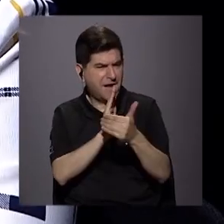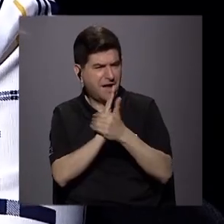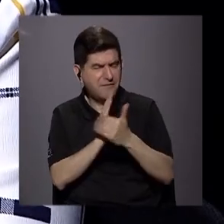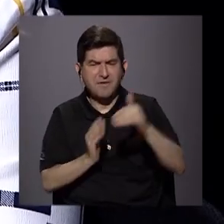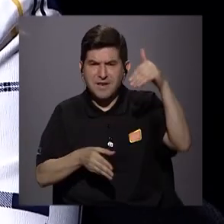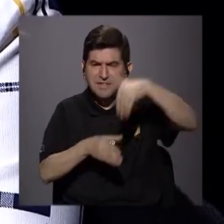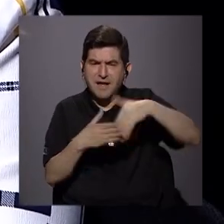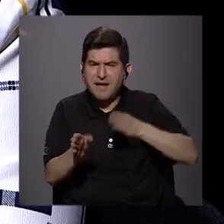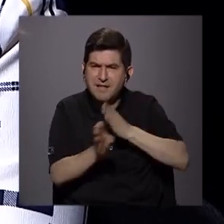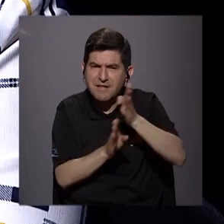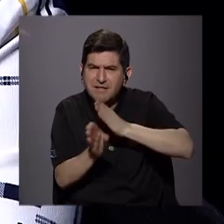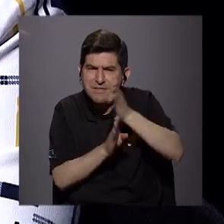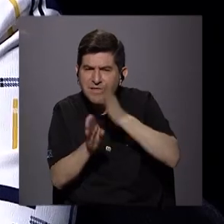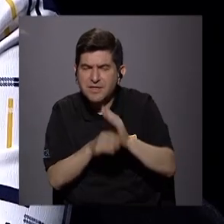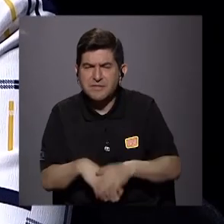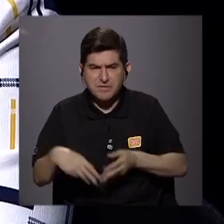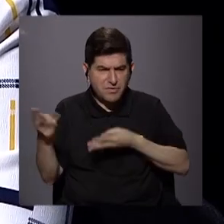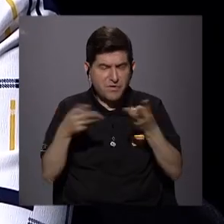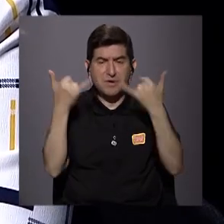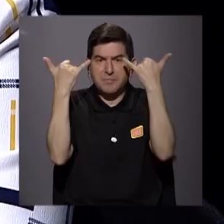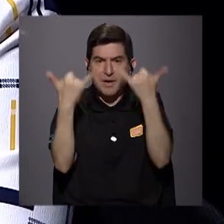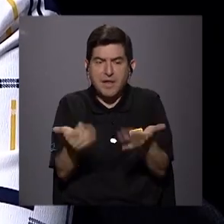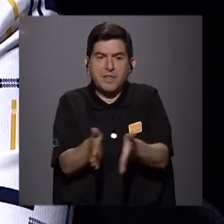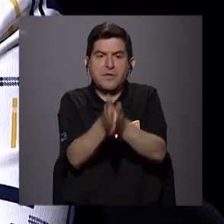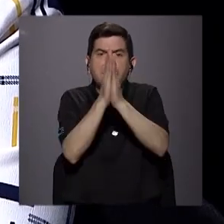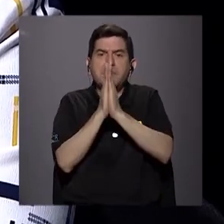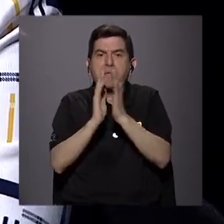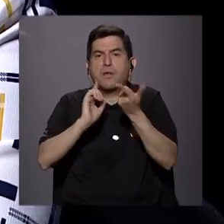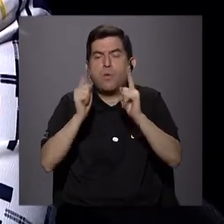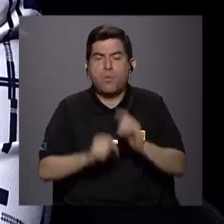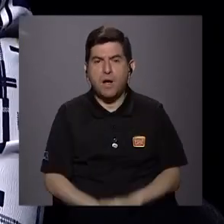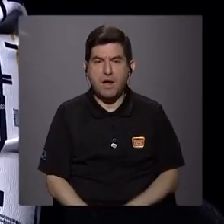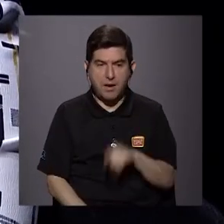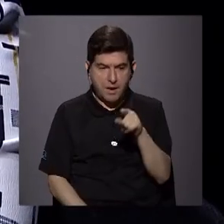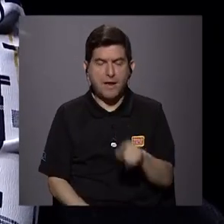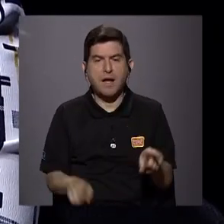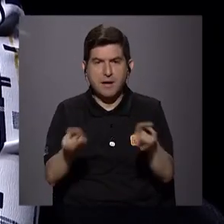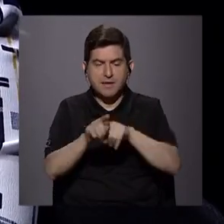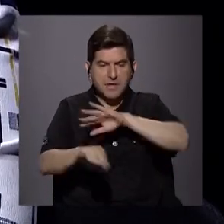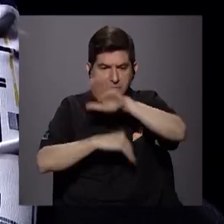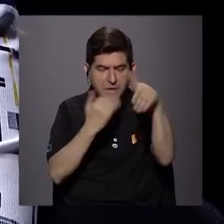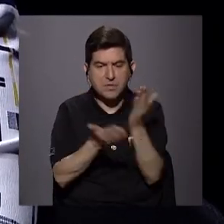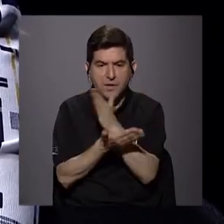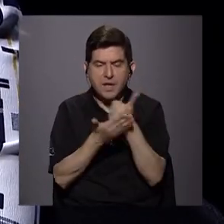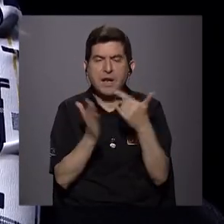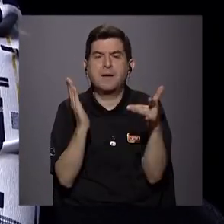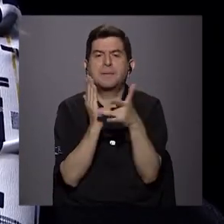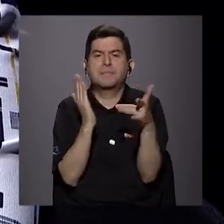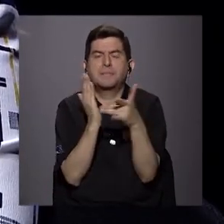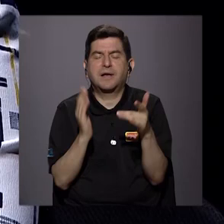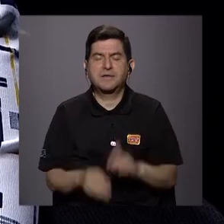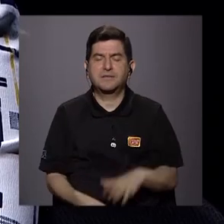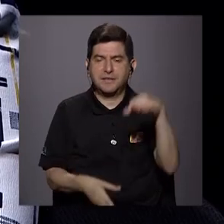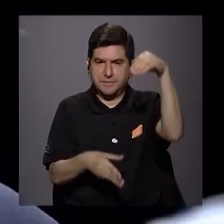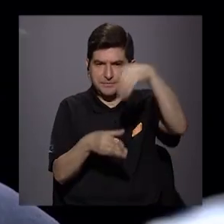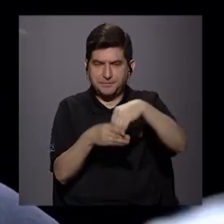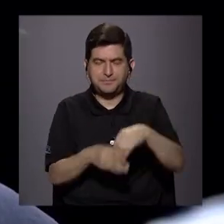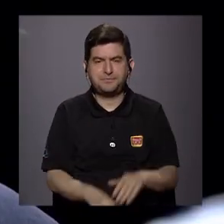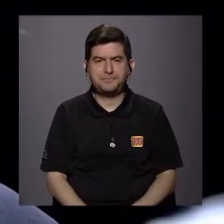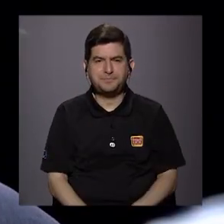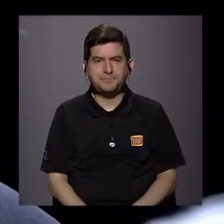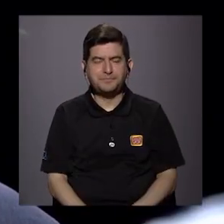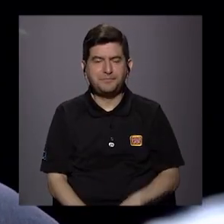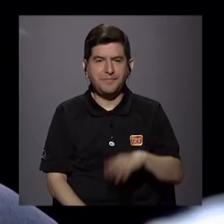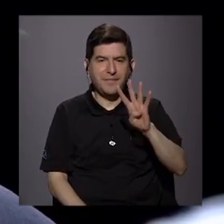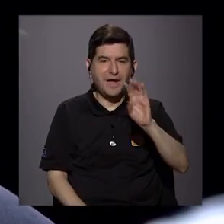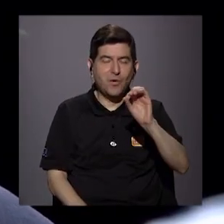dentro de la carrera que el mercado ahorita está solicitando, verdad? Y ahí tiene que incorporarse toda la parte tecnológica. Me quedan exactamente